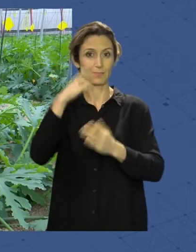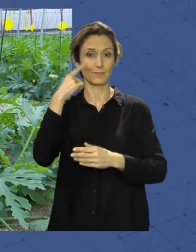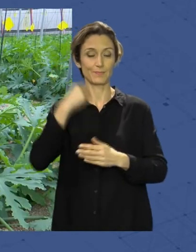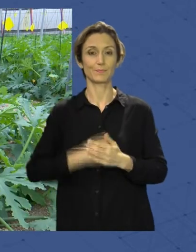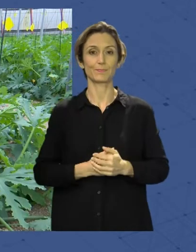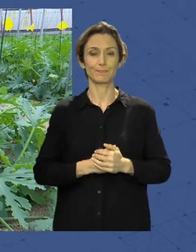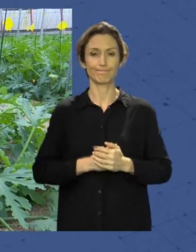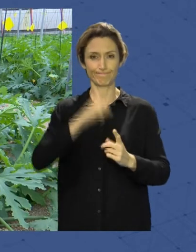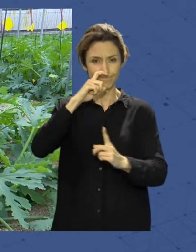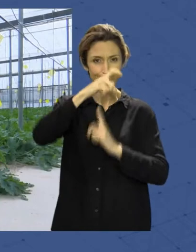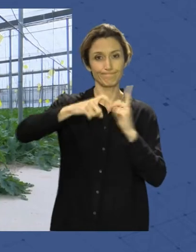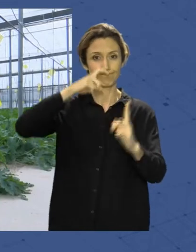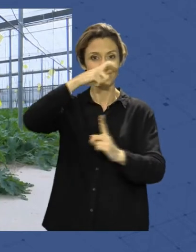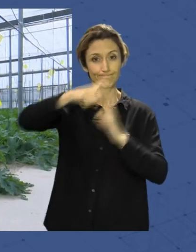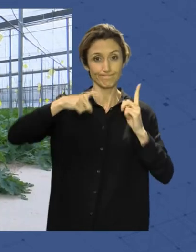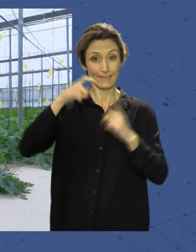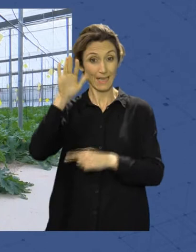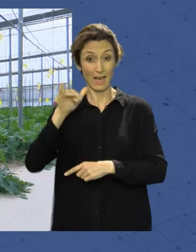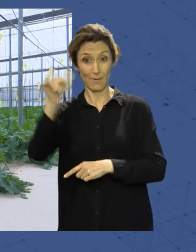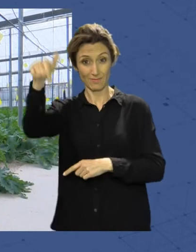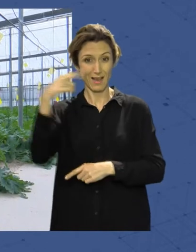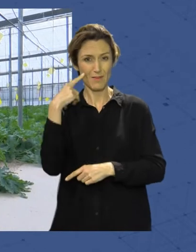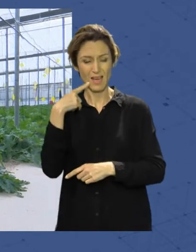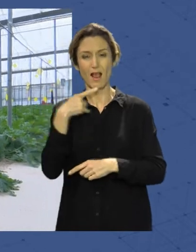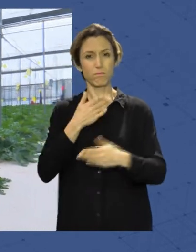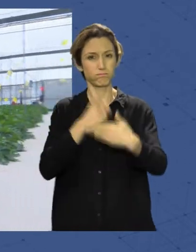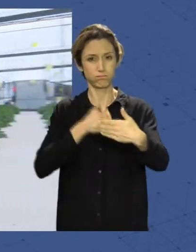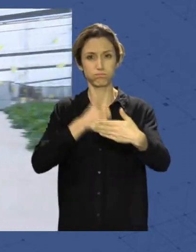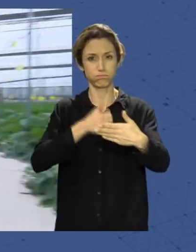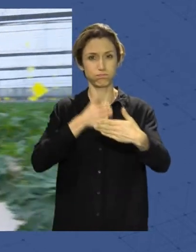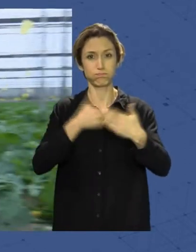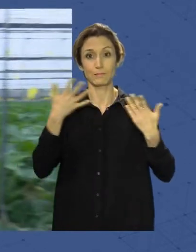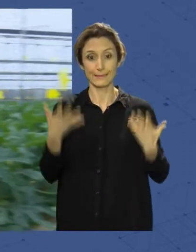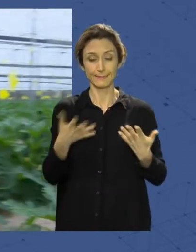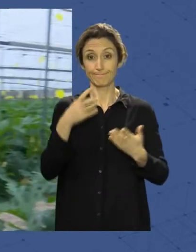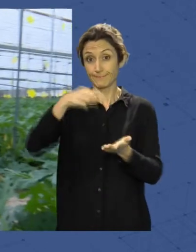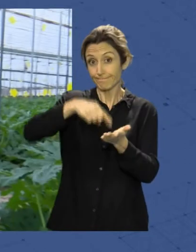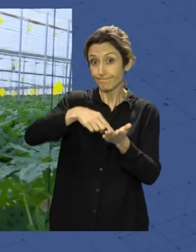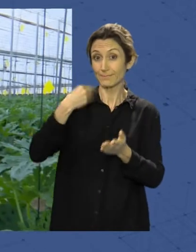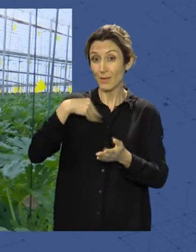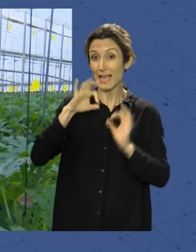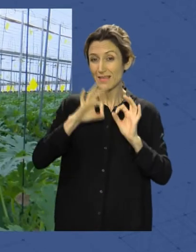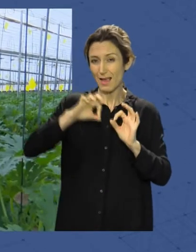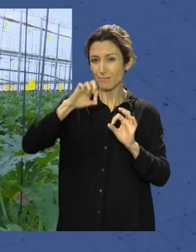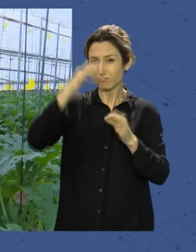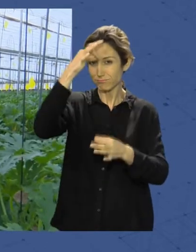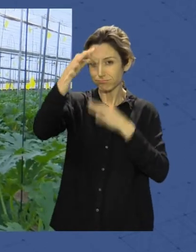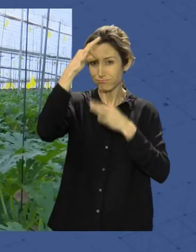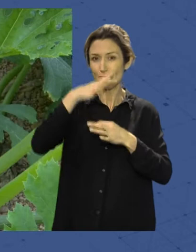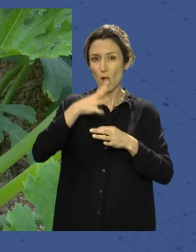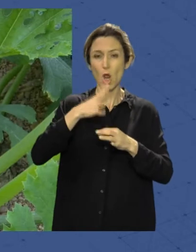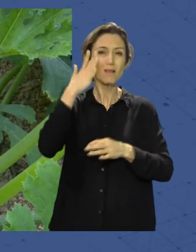Año tras año el campo almeriense se ha ido encontrando piedras en su camino, la exigencia de la trazabilidad de sus productos por la llegada de productos